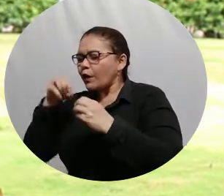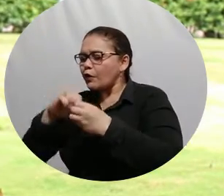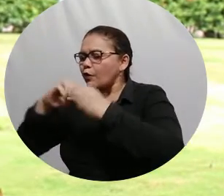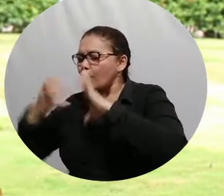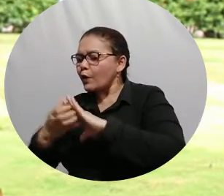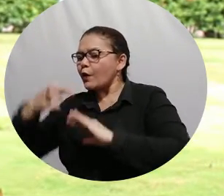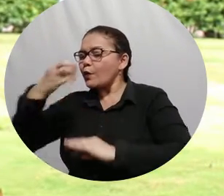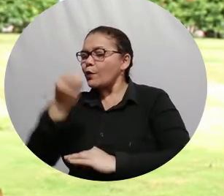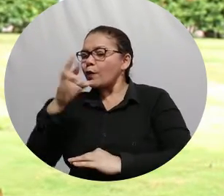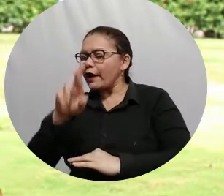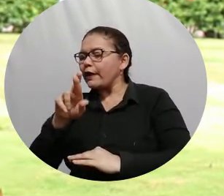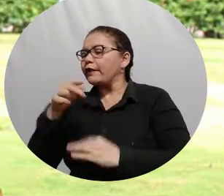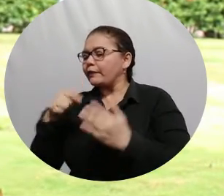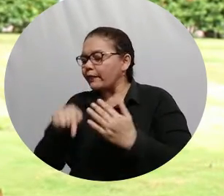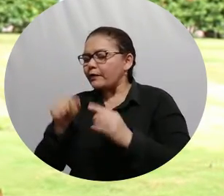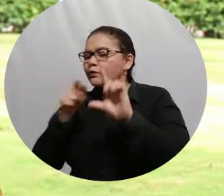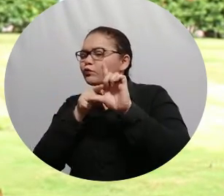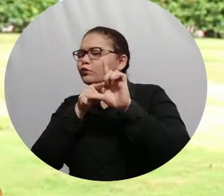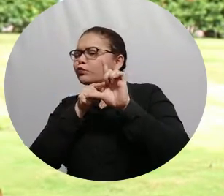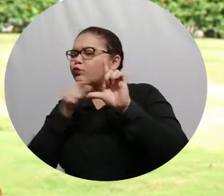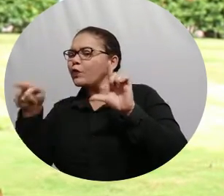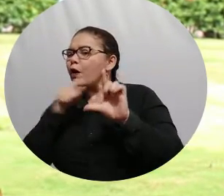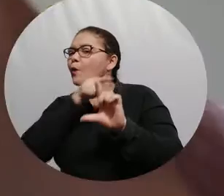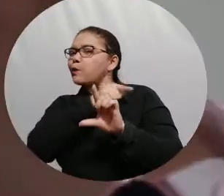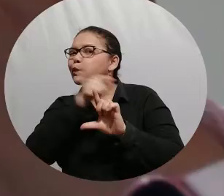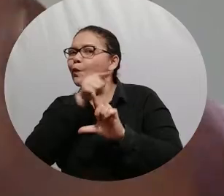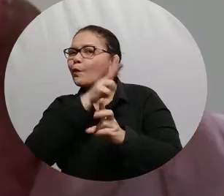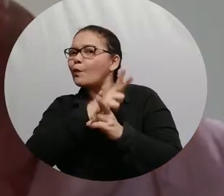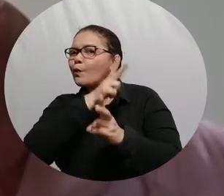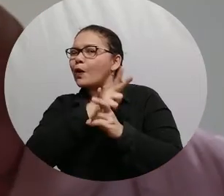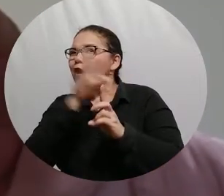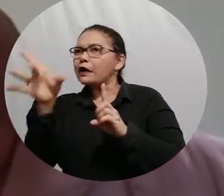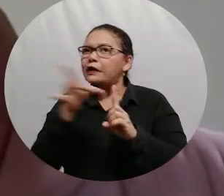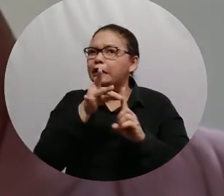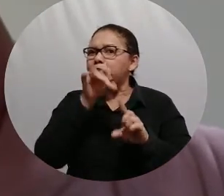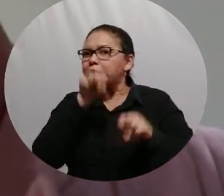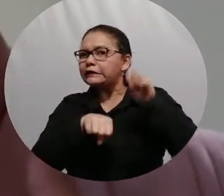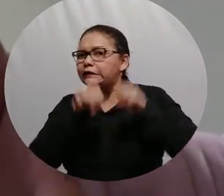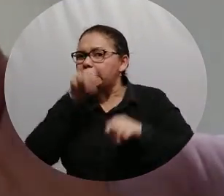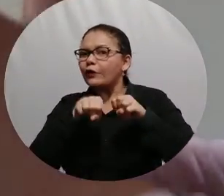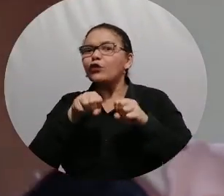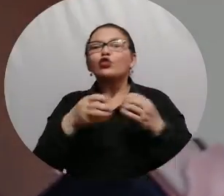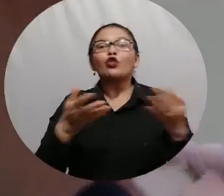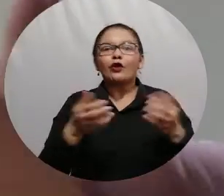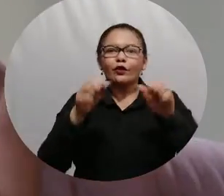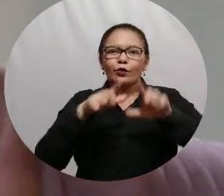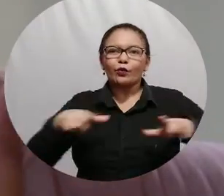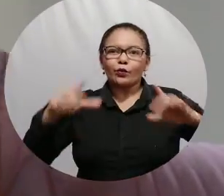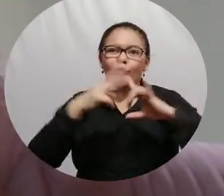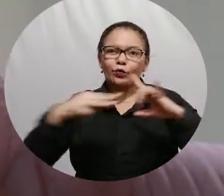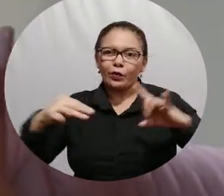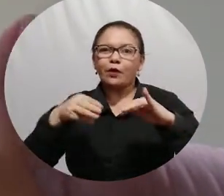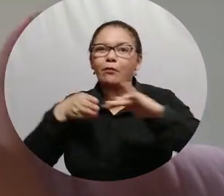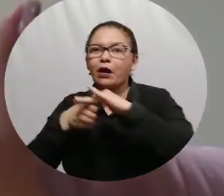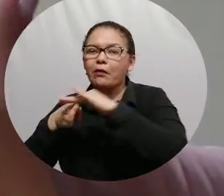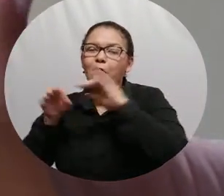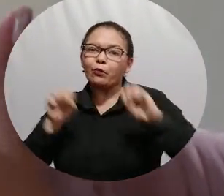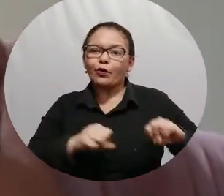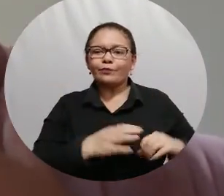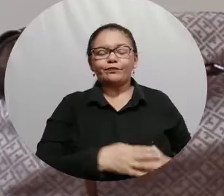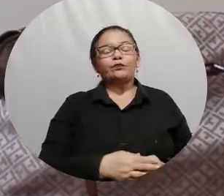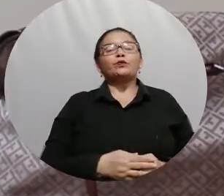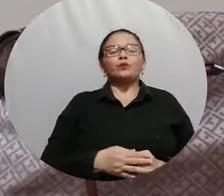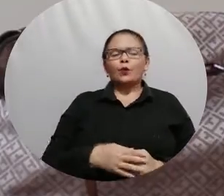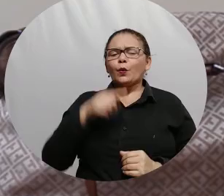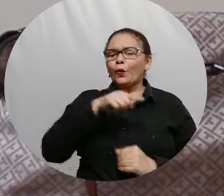con el fin de mitigar el contagio de COVID-19, en este caso en las oficinas de la Universidad del Magdalena. Me parece una herramienta